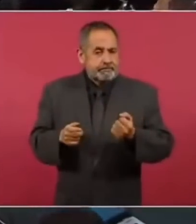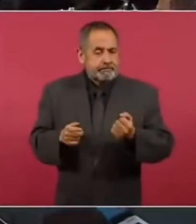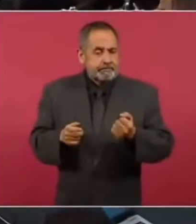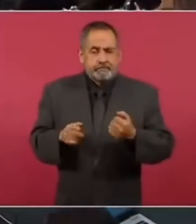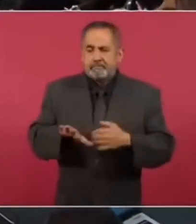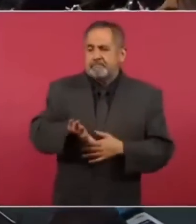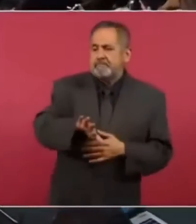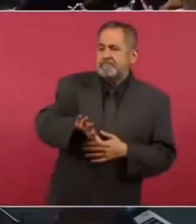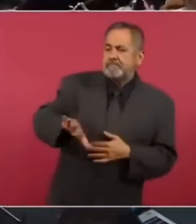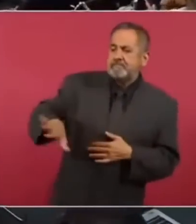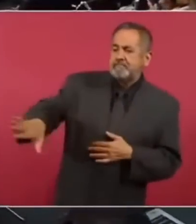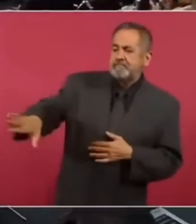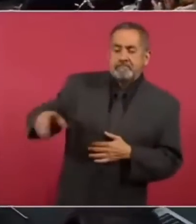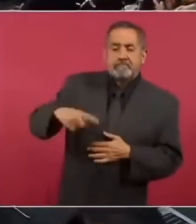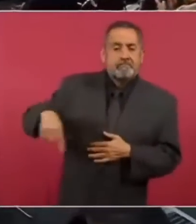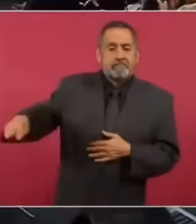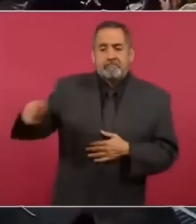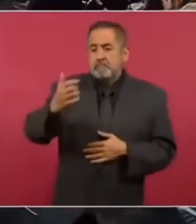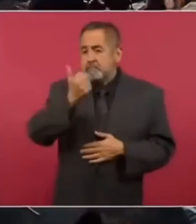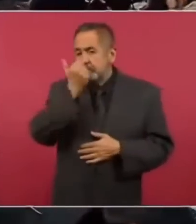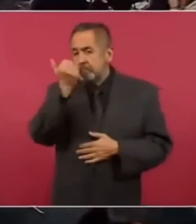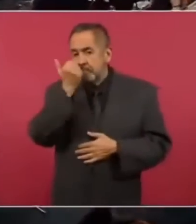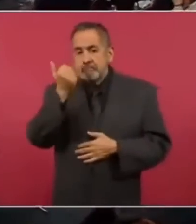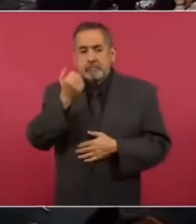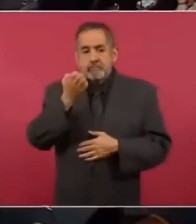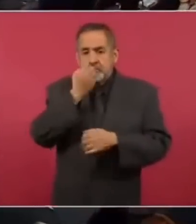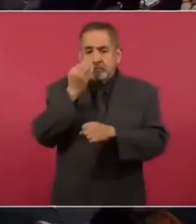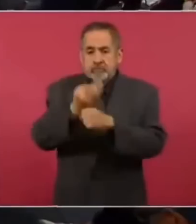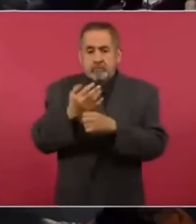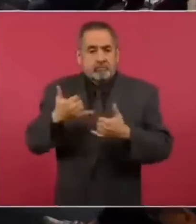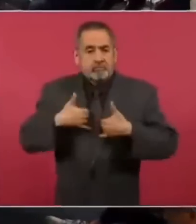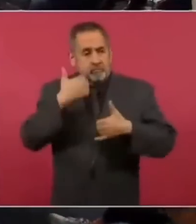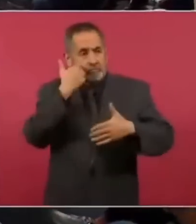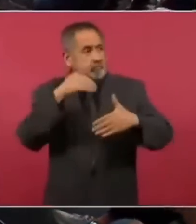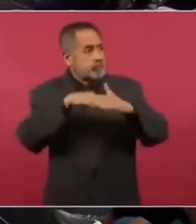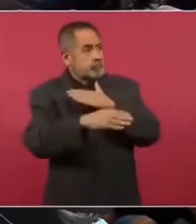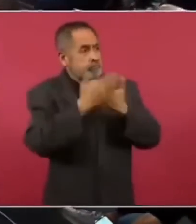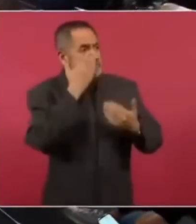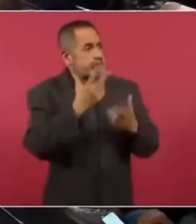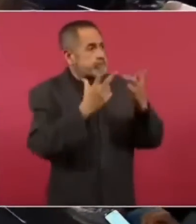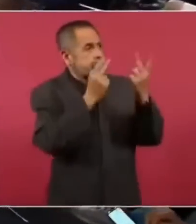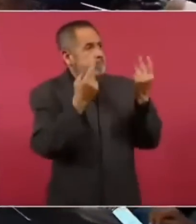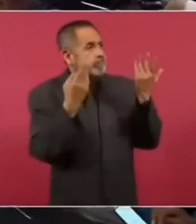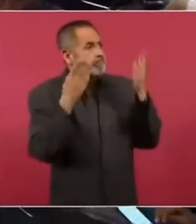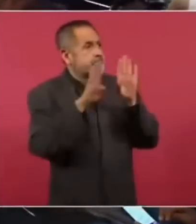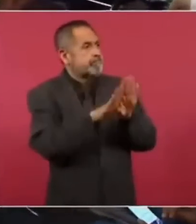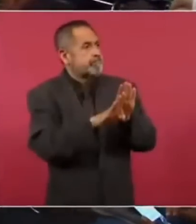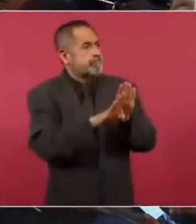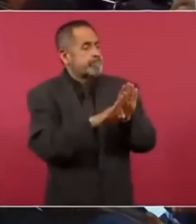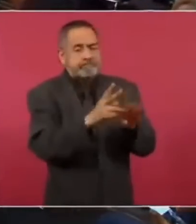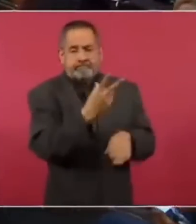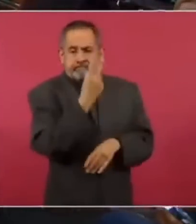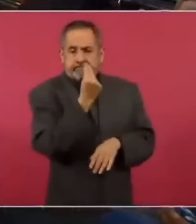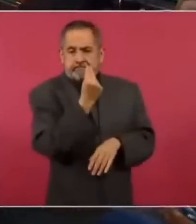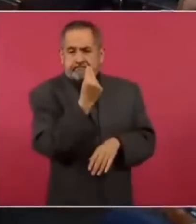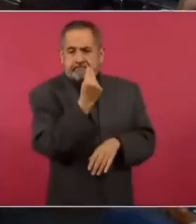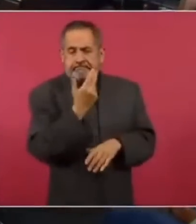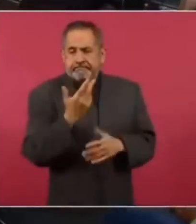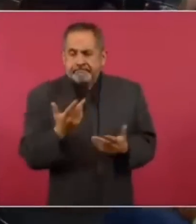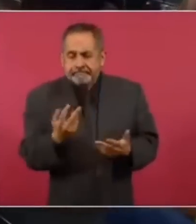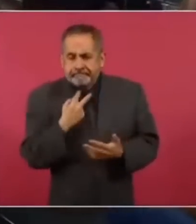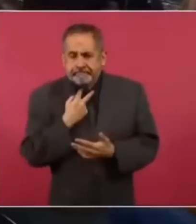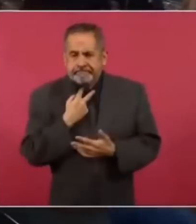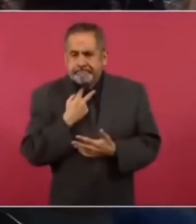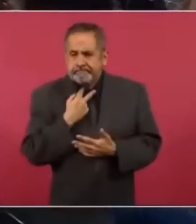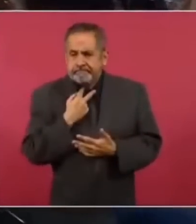excluyeran a muchos que querían estudiar en el nivel superior. Esto